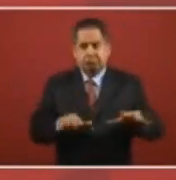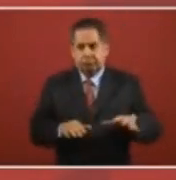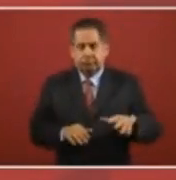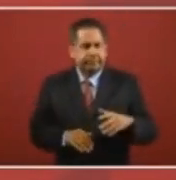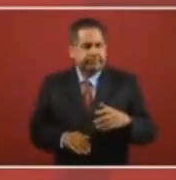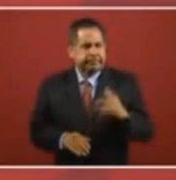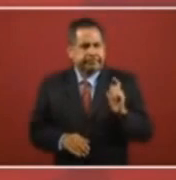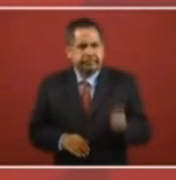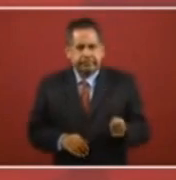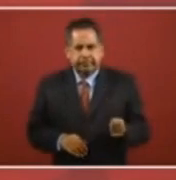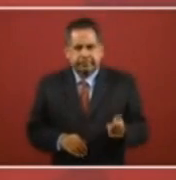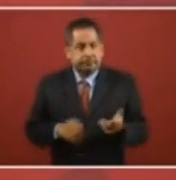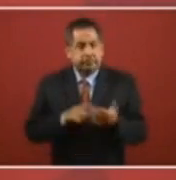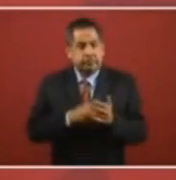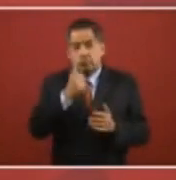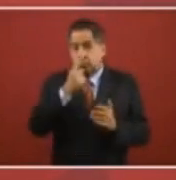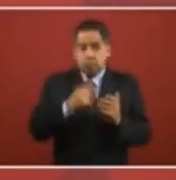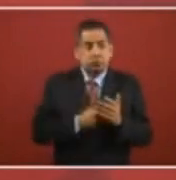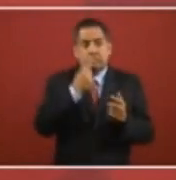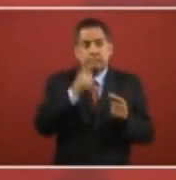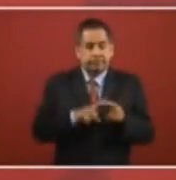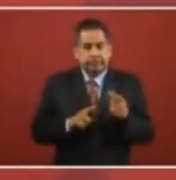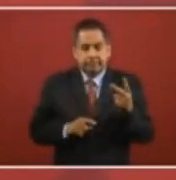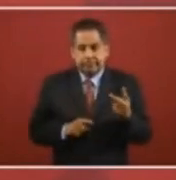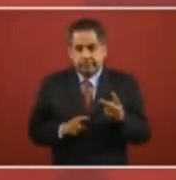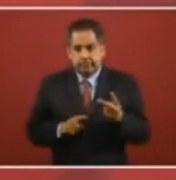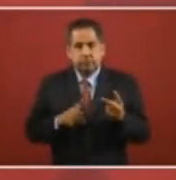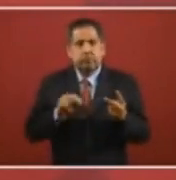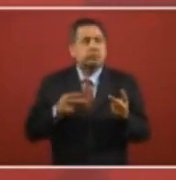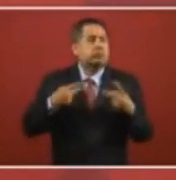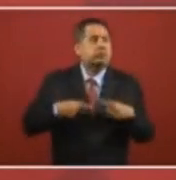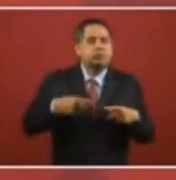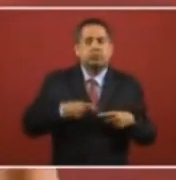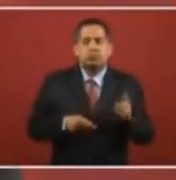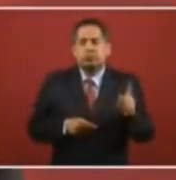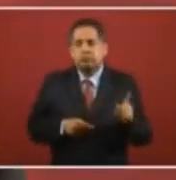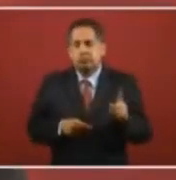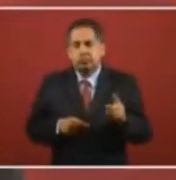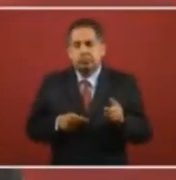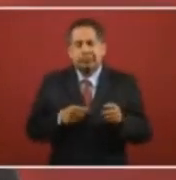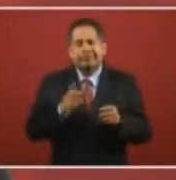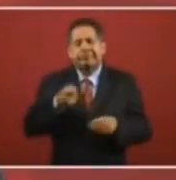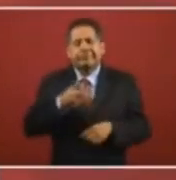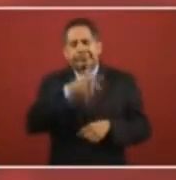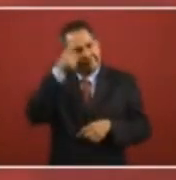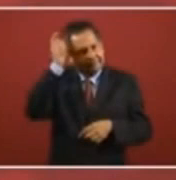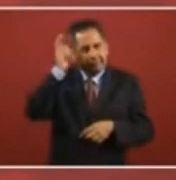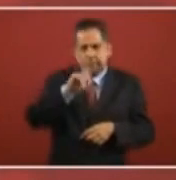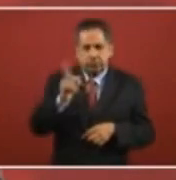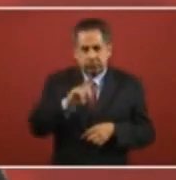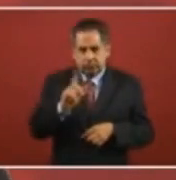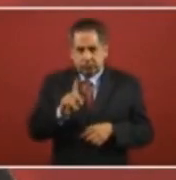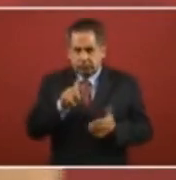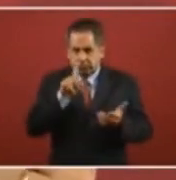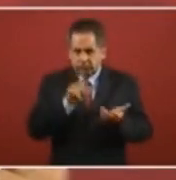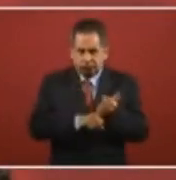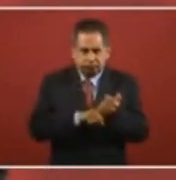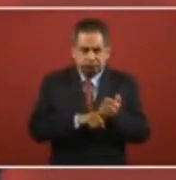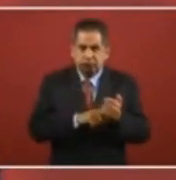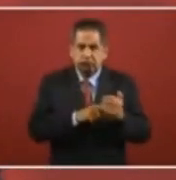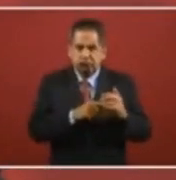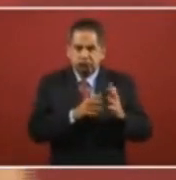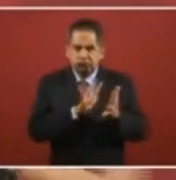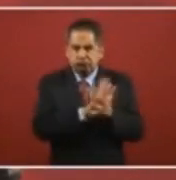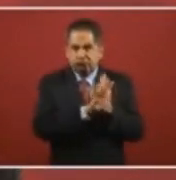no es un hecho aislado y no es una persona que, como decimos en México, está loco, sino que es parte de una red